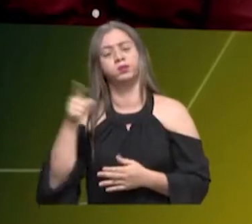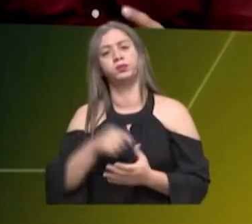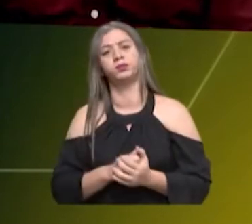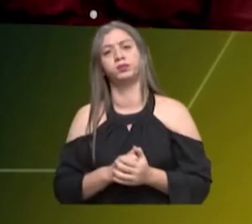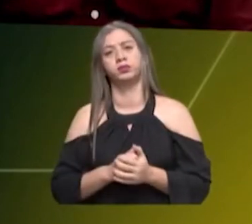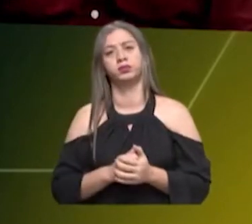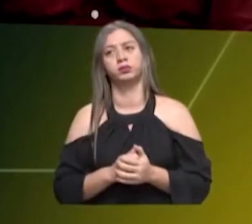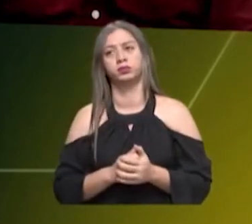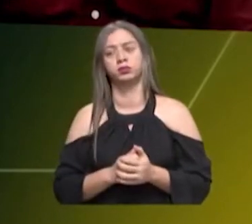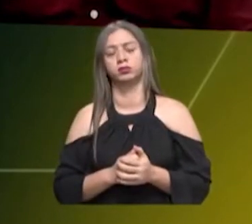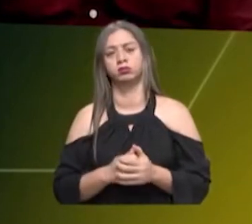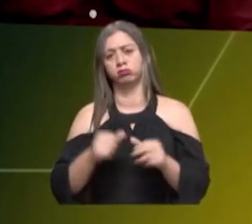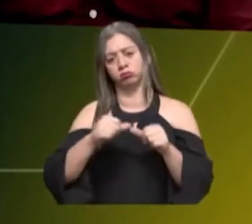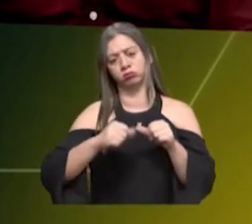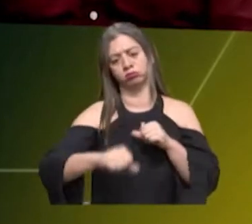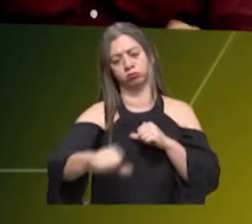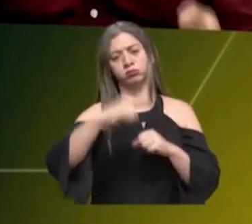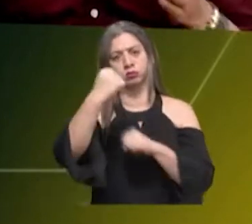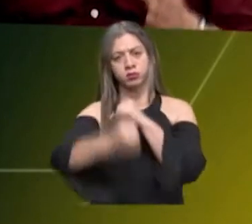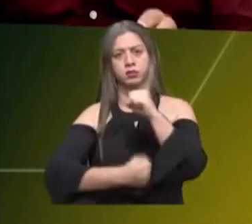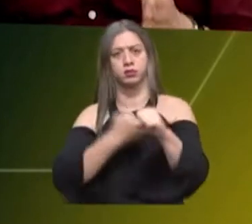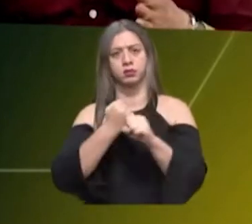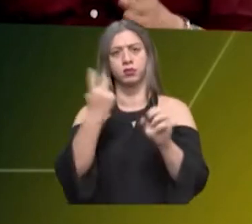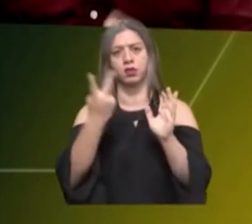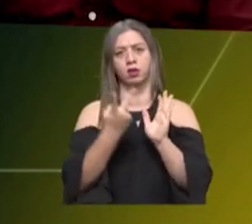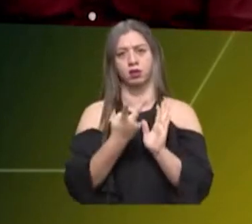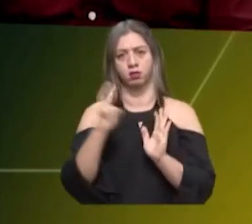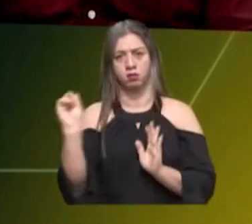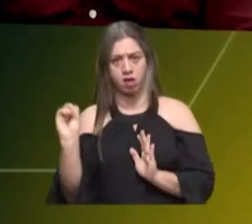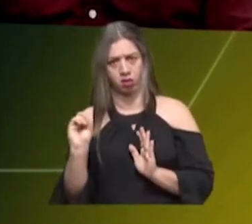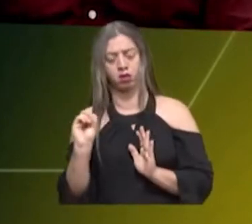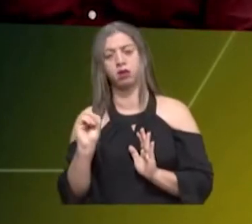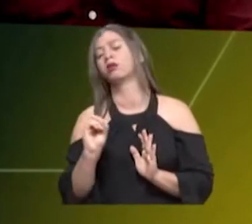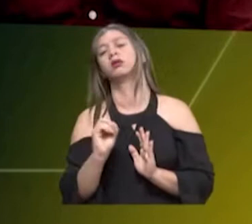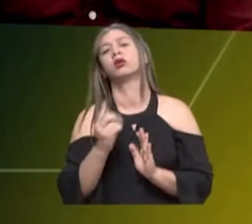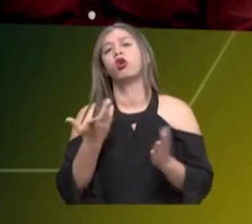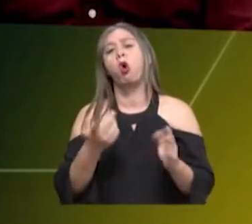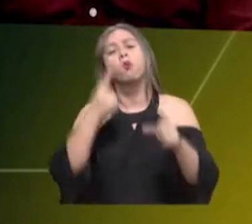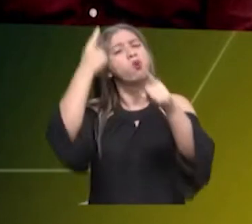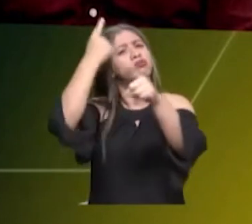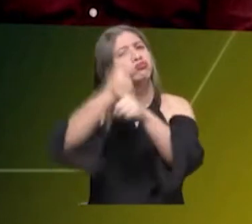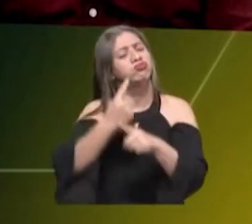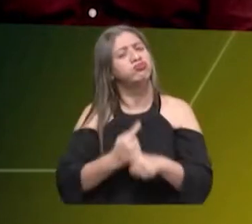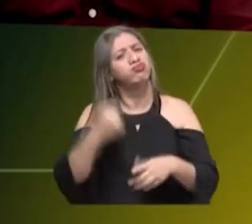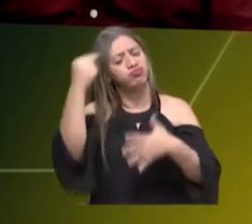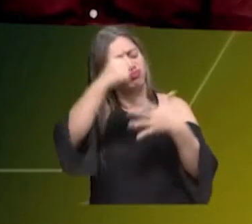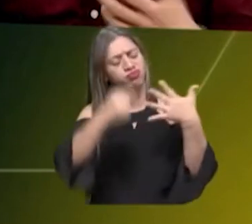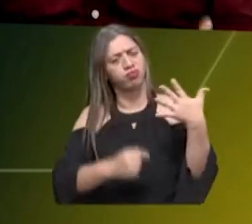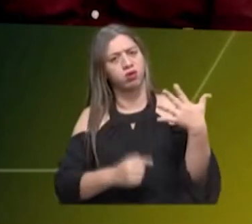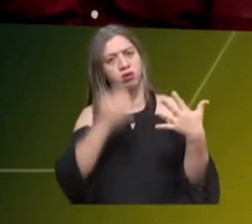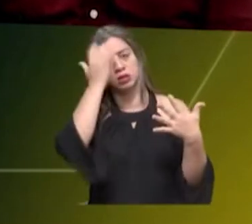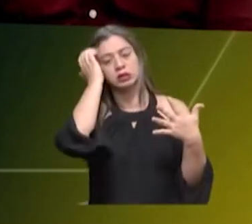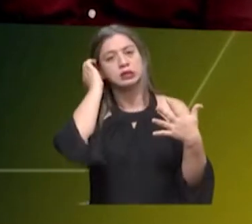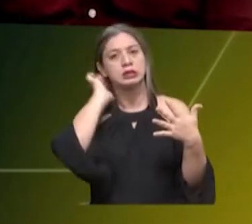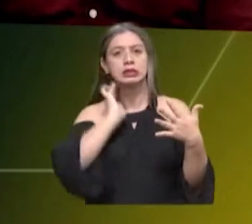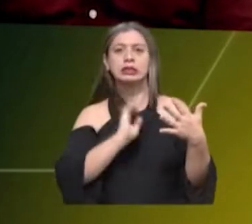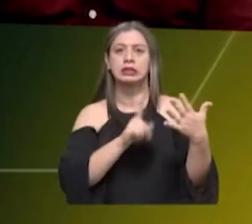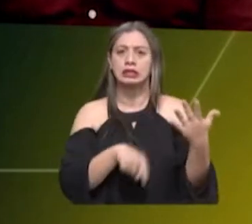Y para la vigencia 2020 se mira el nivel de cumplimiento de esos indicadores y se